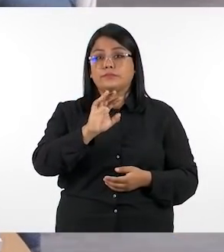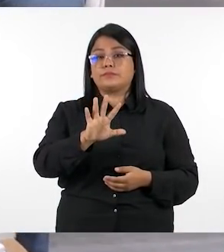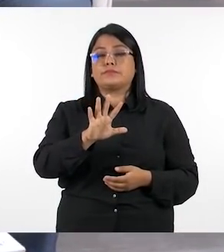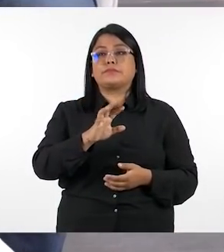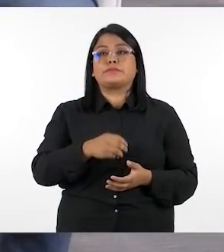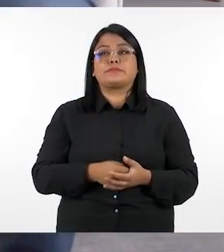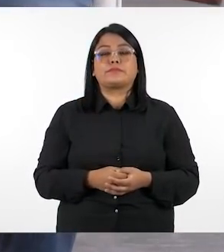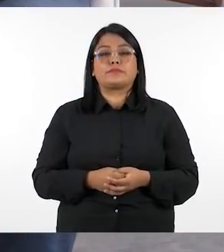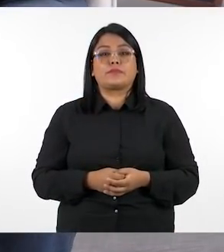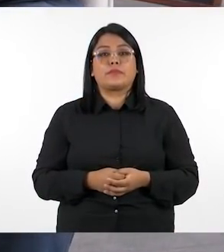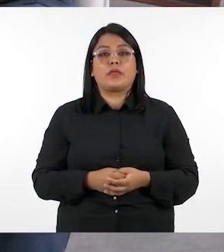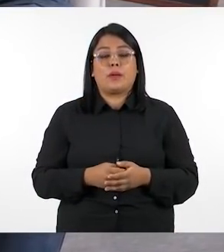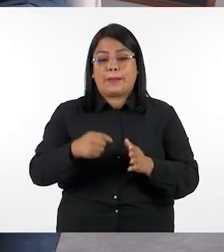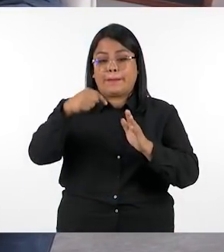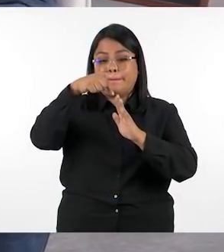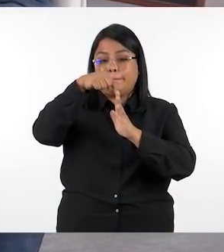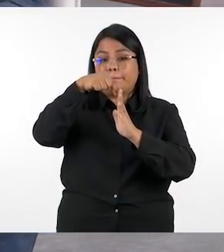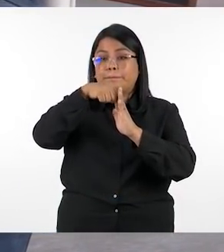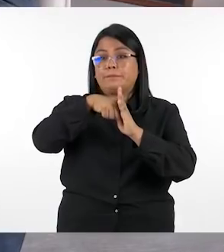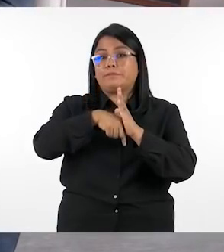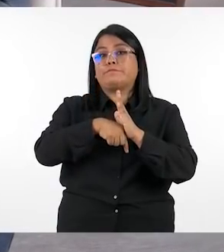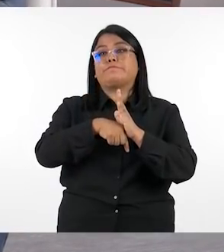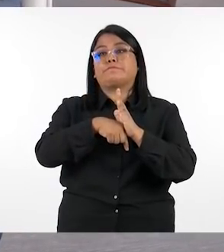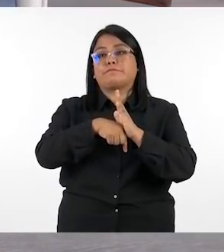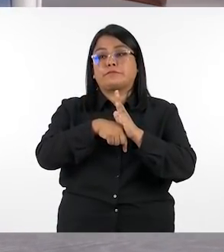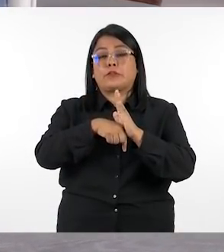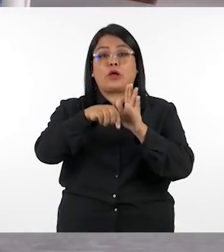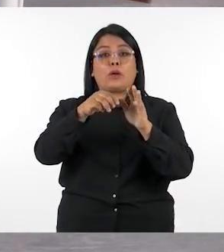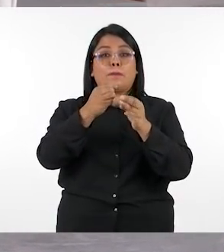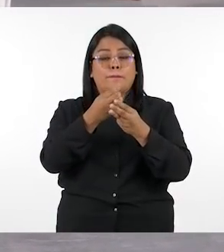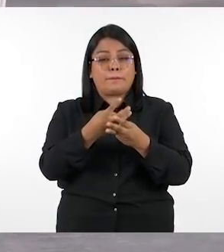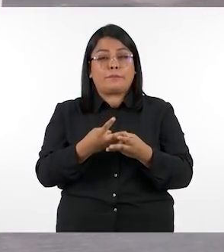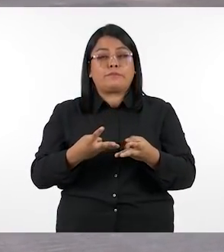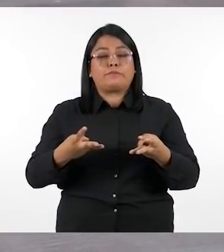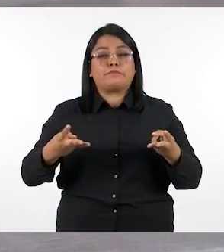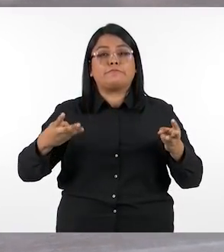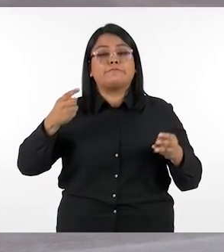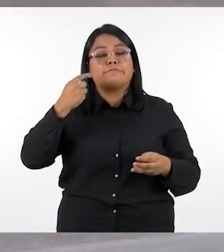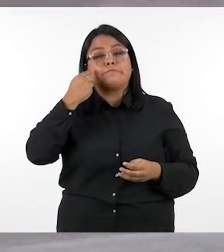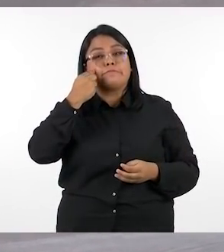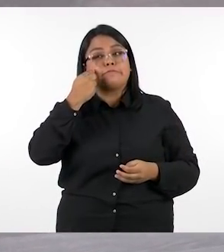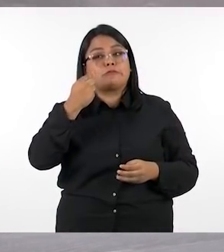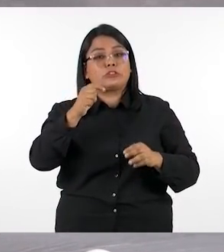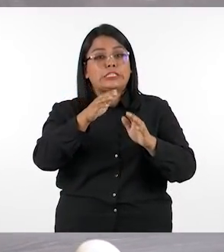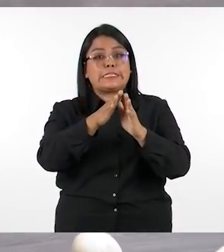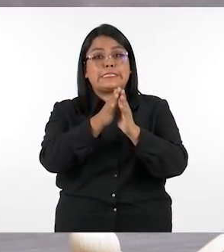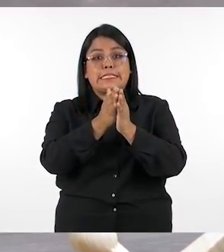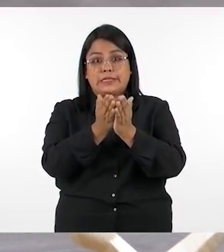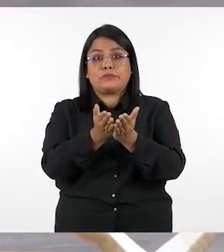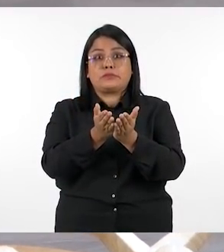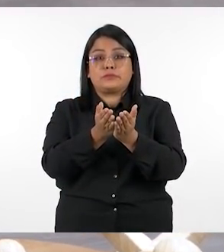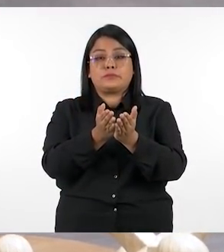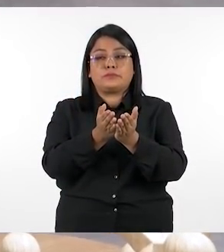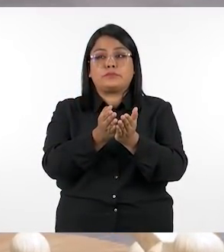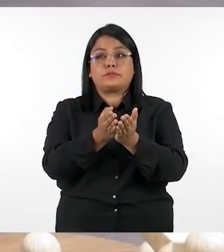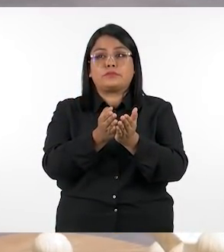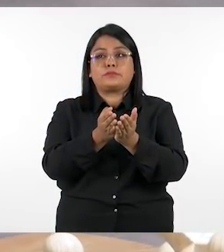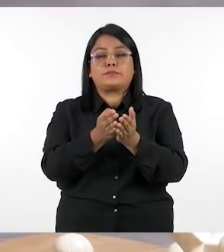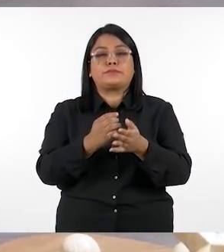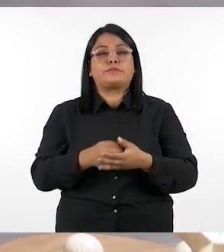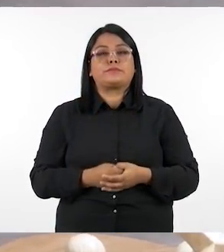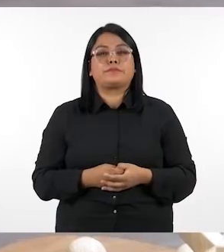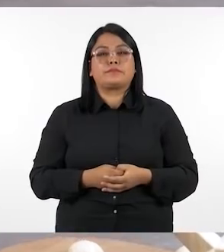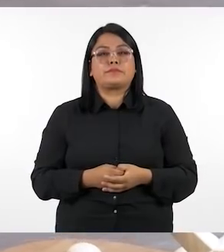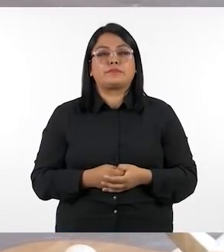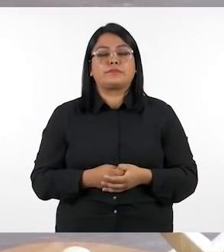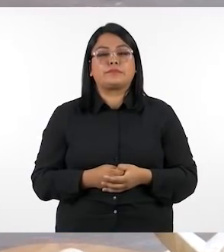contarte que vamos a particularizar y vamos a profundizar en cada uno de estos materiales vamos a hablar ahorita del libro de texto